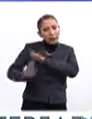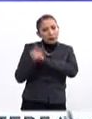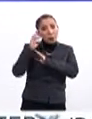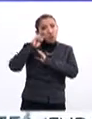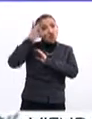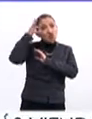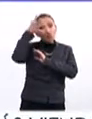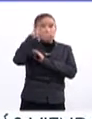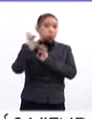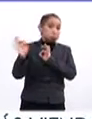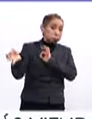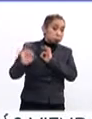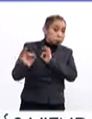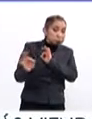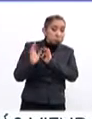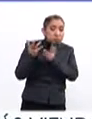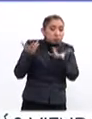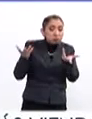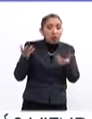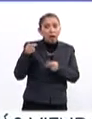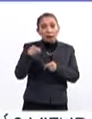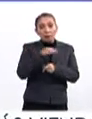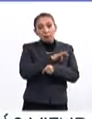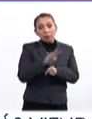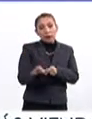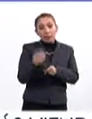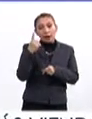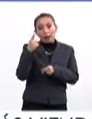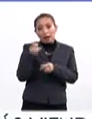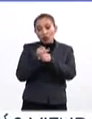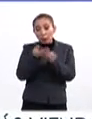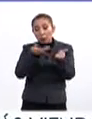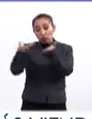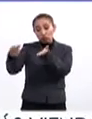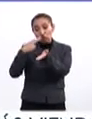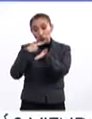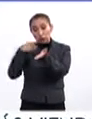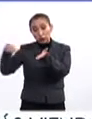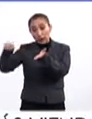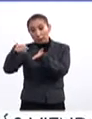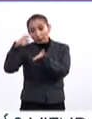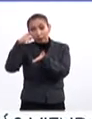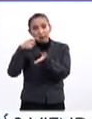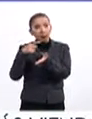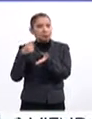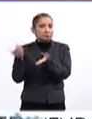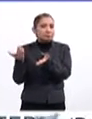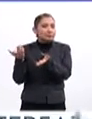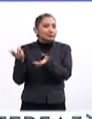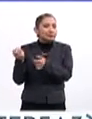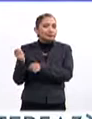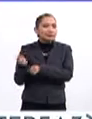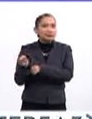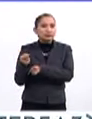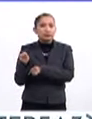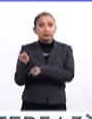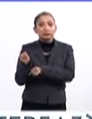con miras a un futuro que pudiera también en su información ser aplicada, que es básicamente